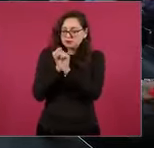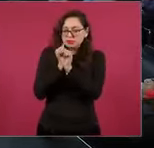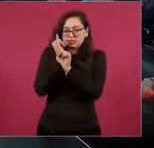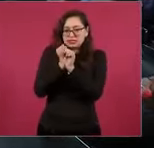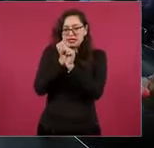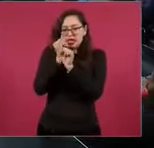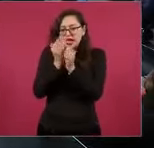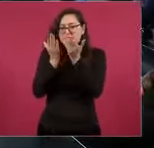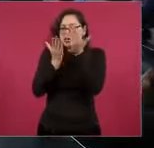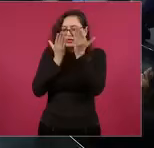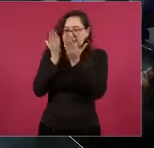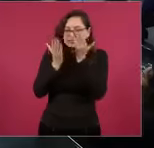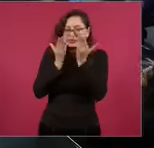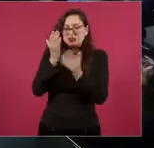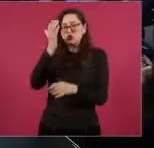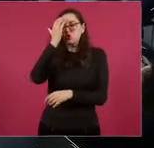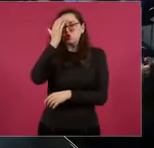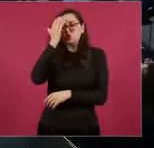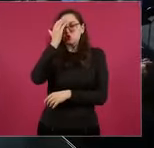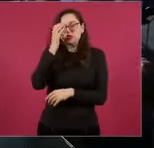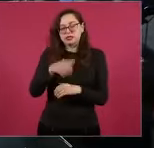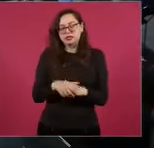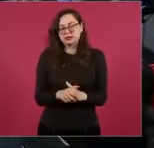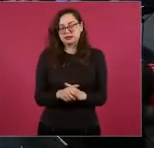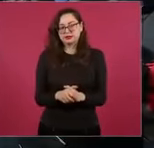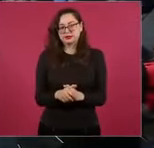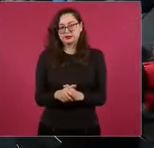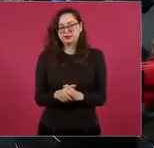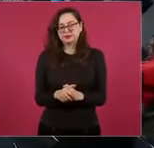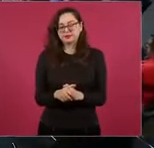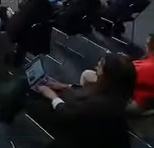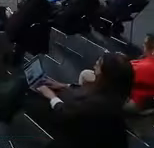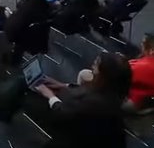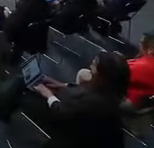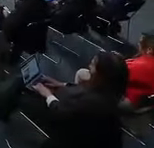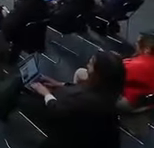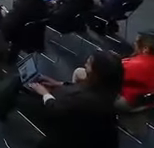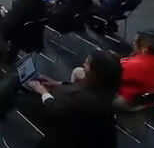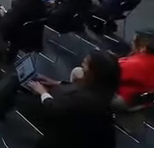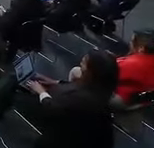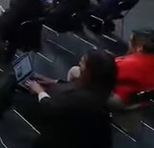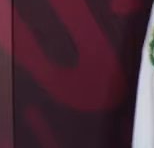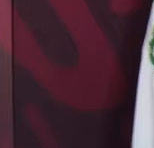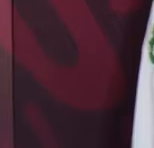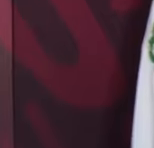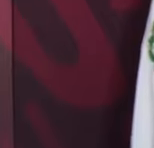sobre esta argumentación.